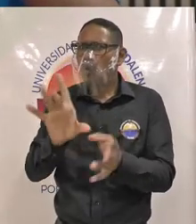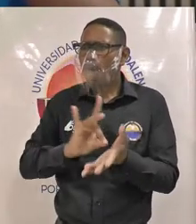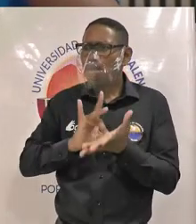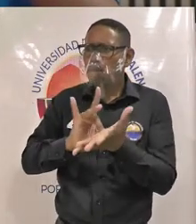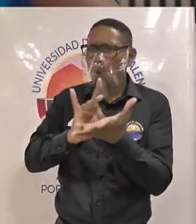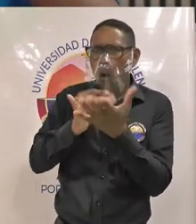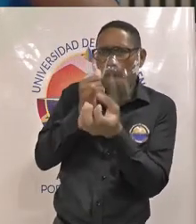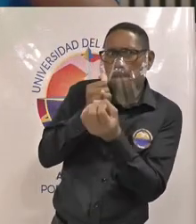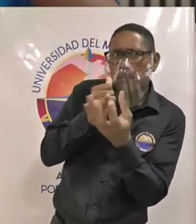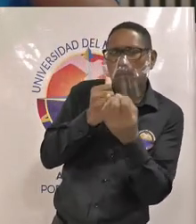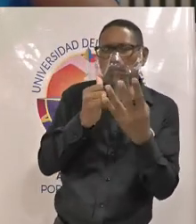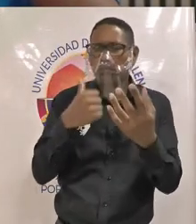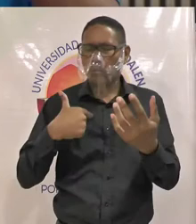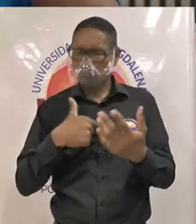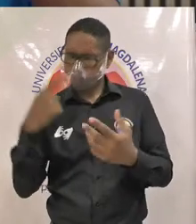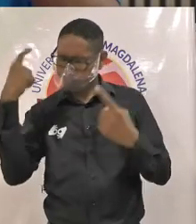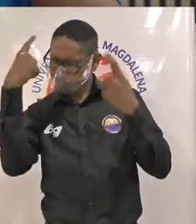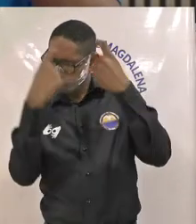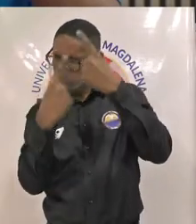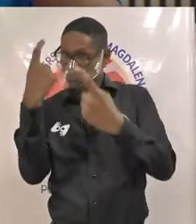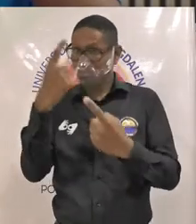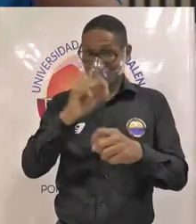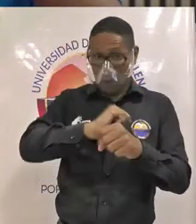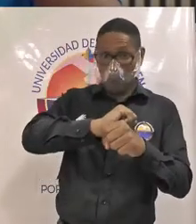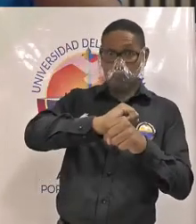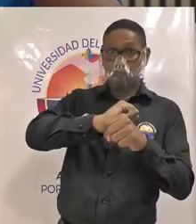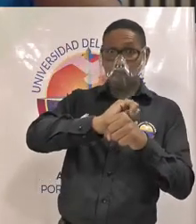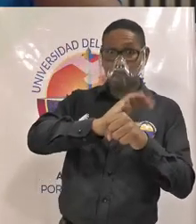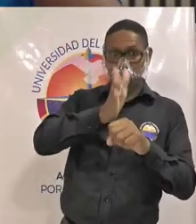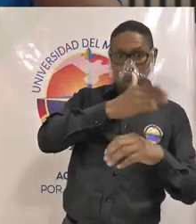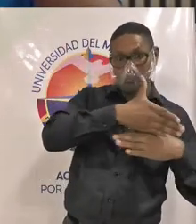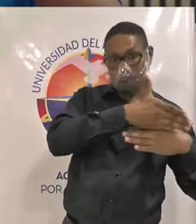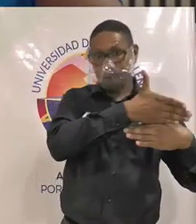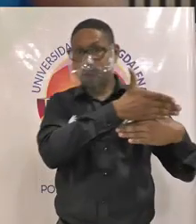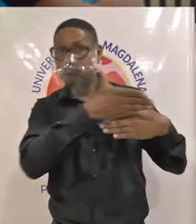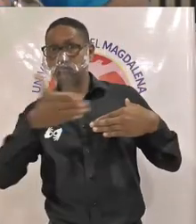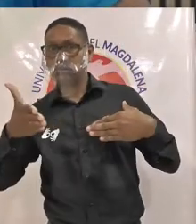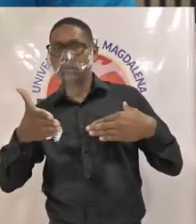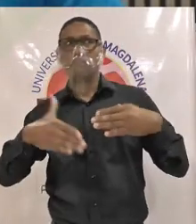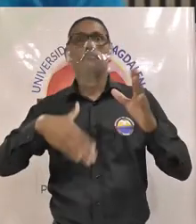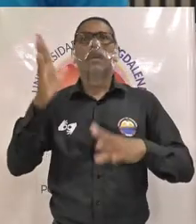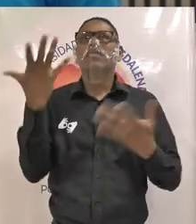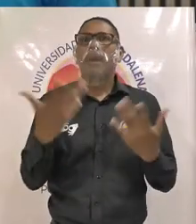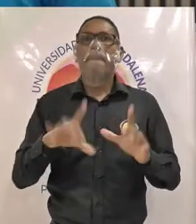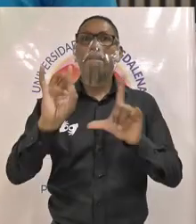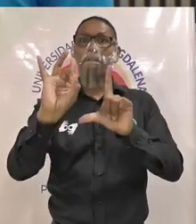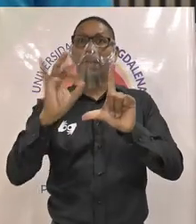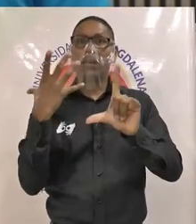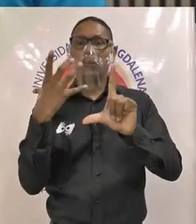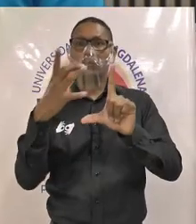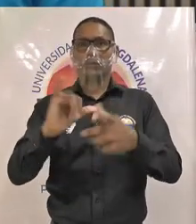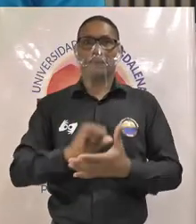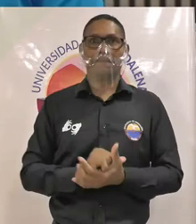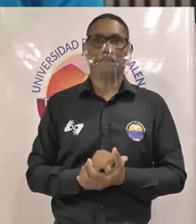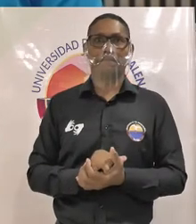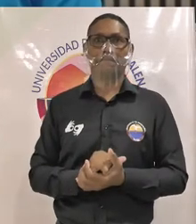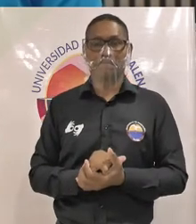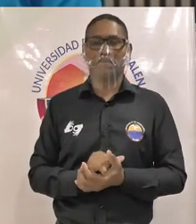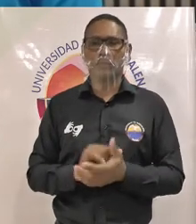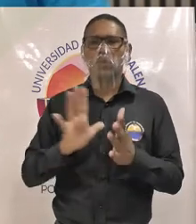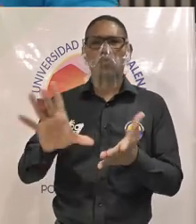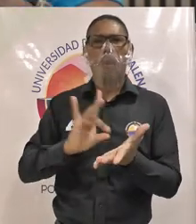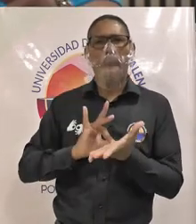particularidades que la pandemia nos ha dejado específicamente la virtualidad el modelo